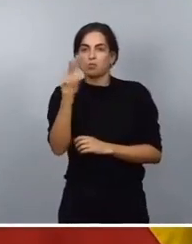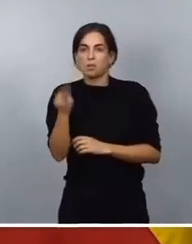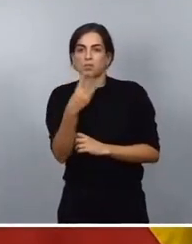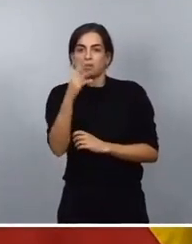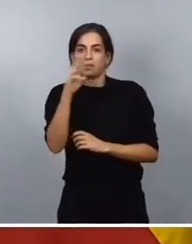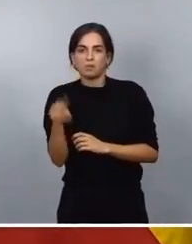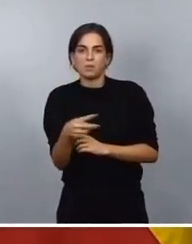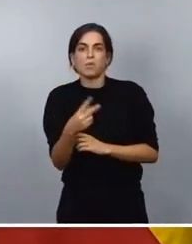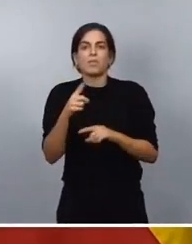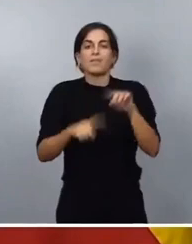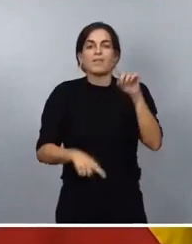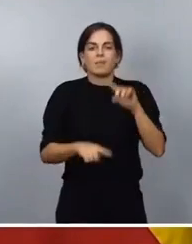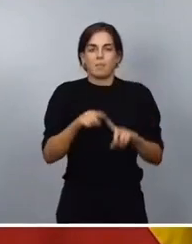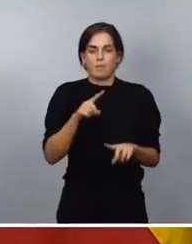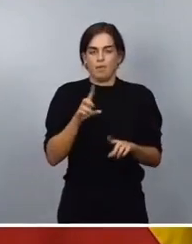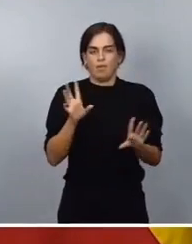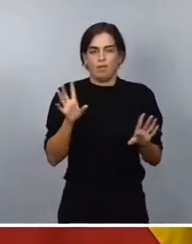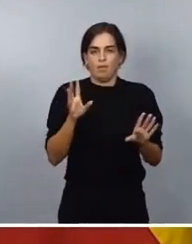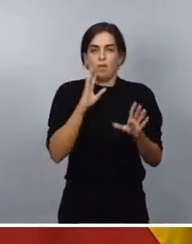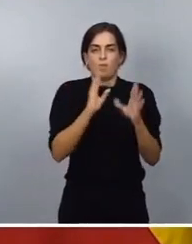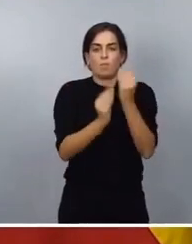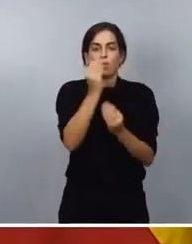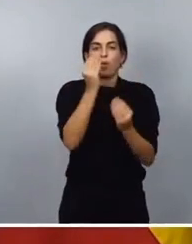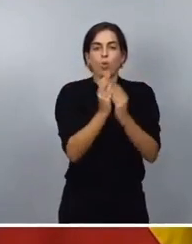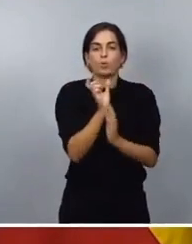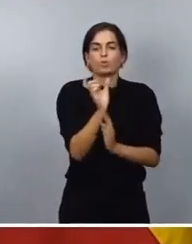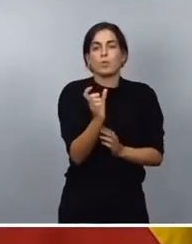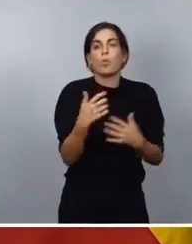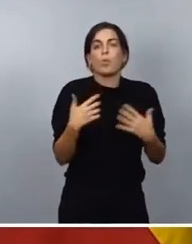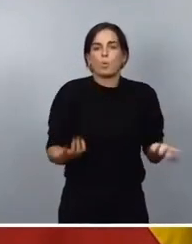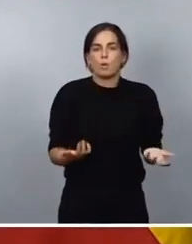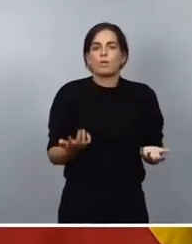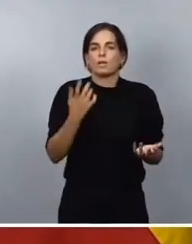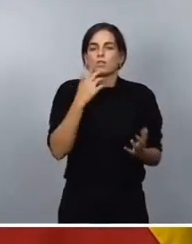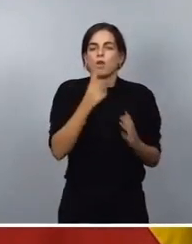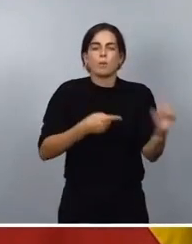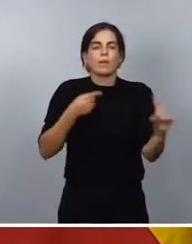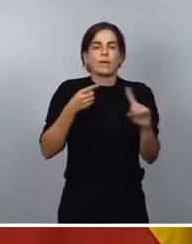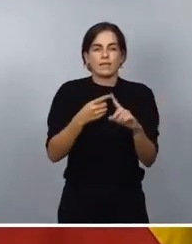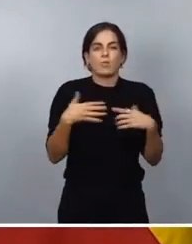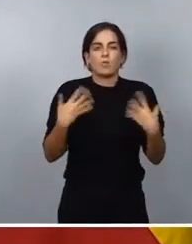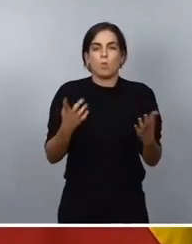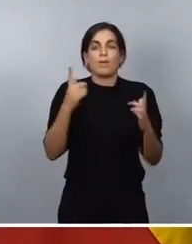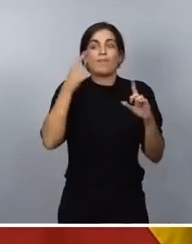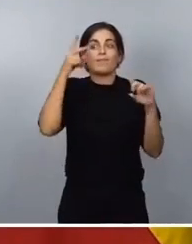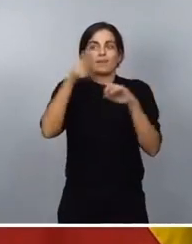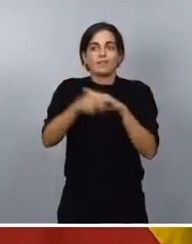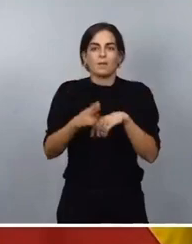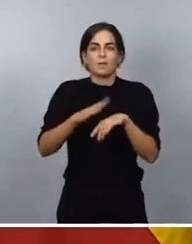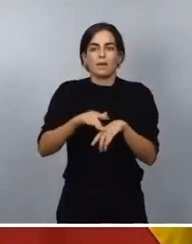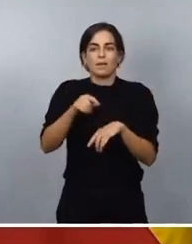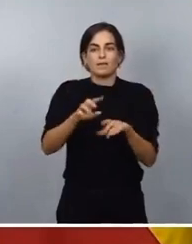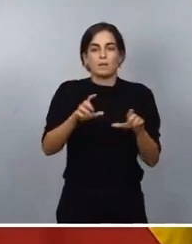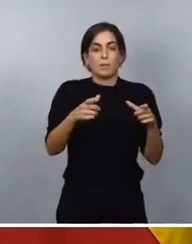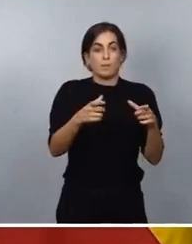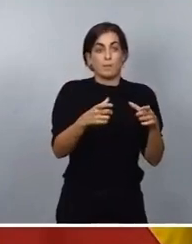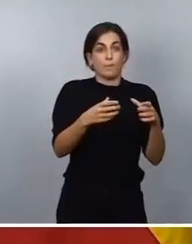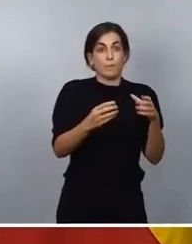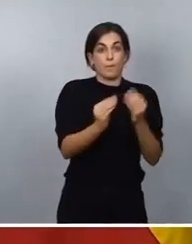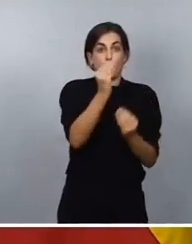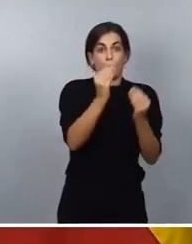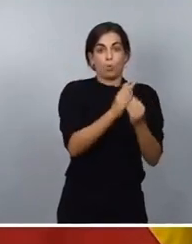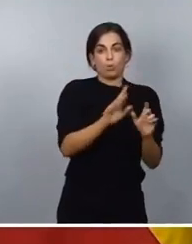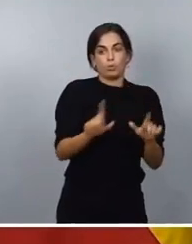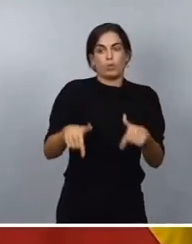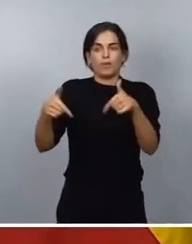producto que se trate, y donde se trata en definitiva es evitar que ese producto sea mal gastado y evidentemente